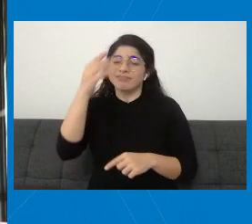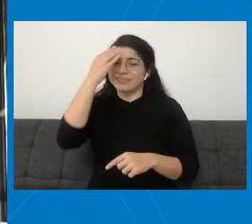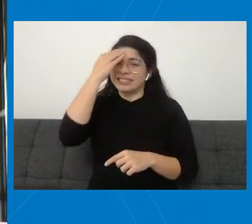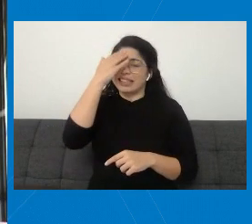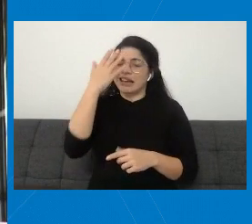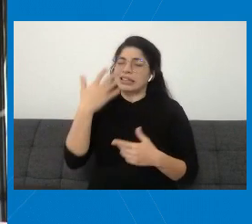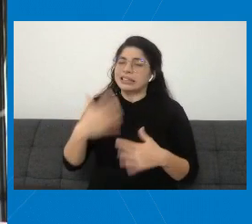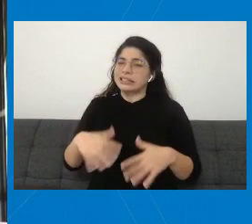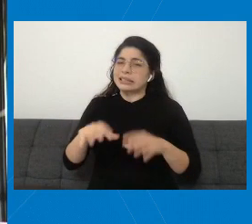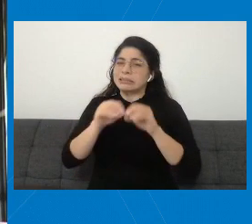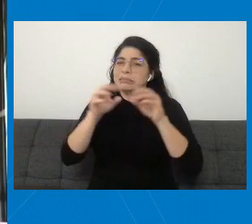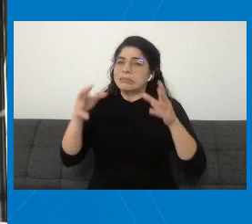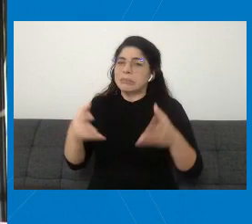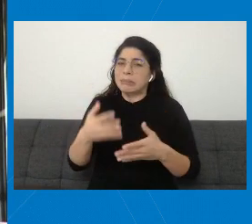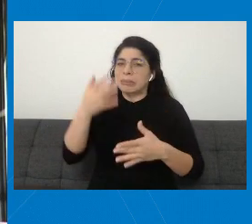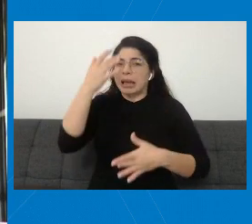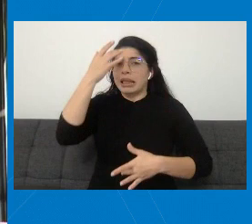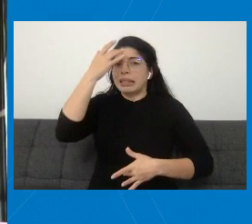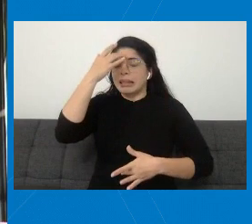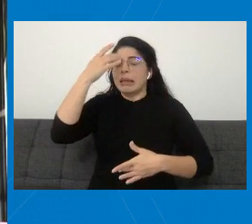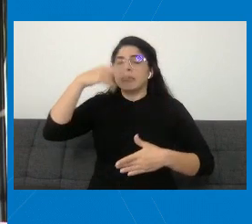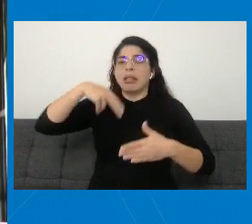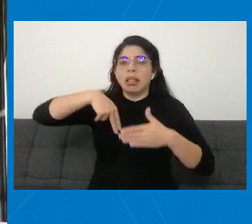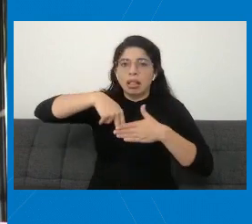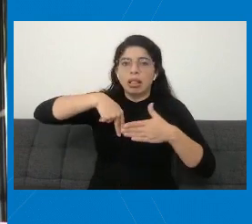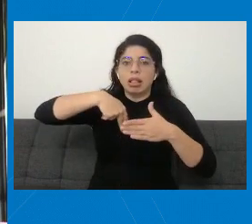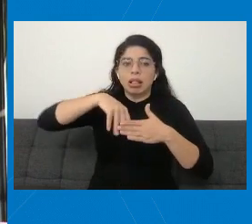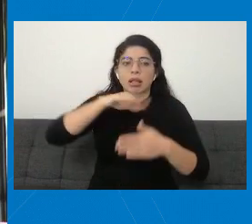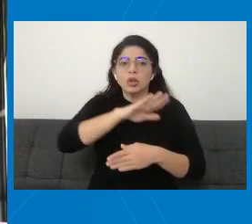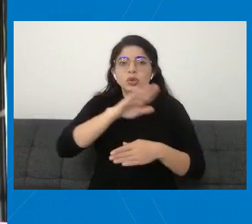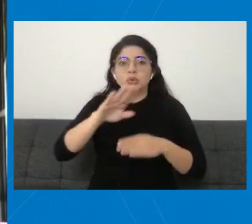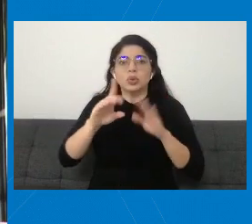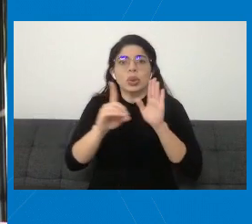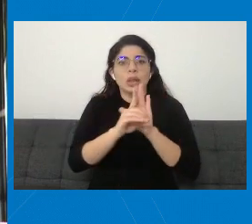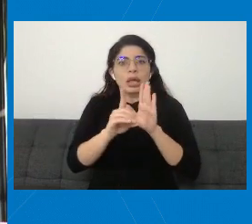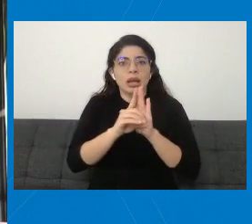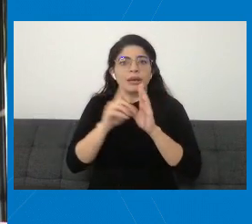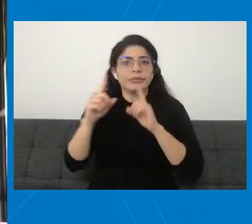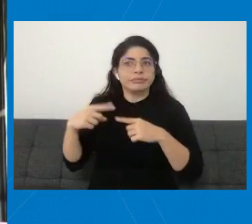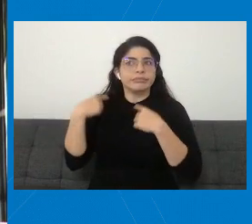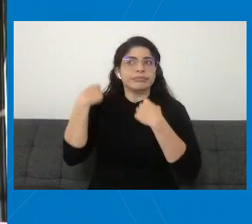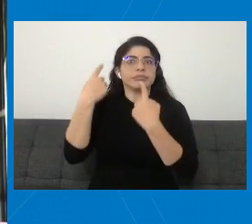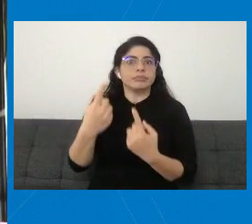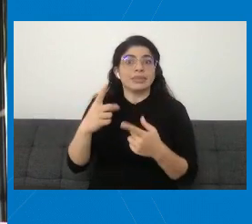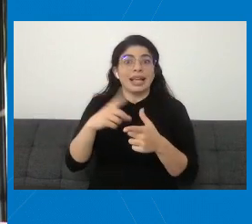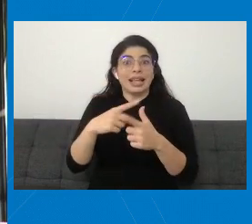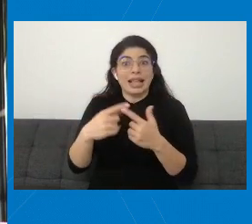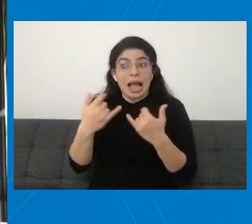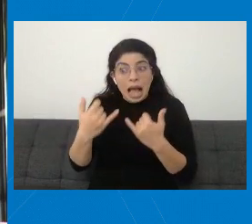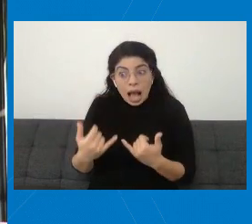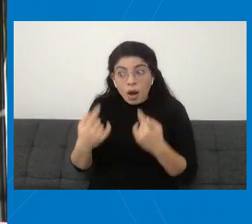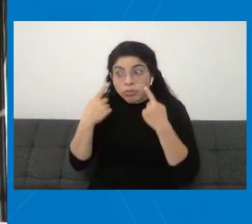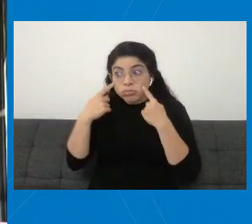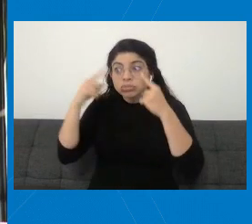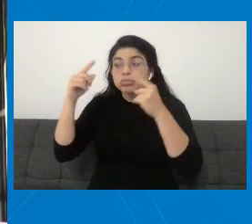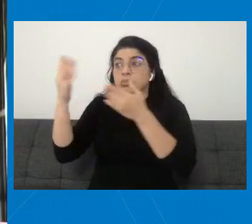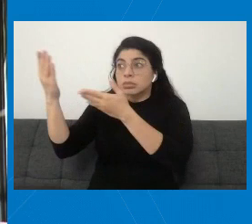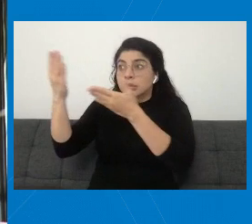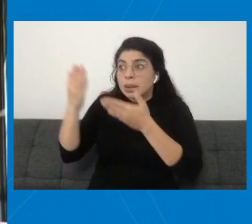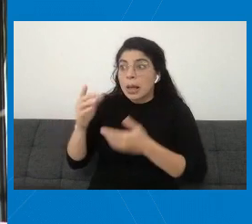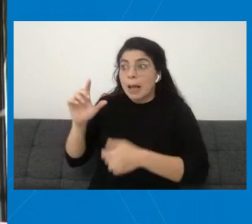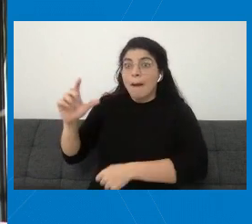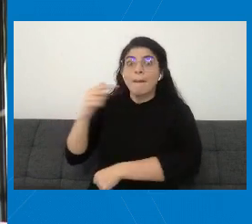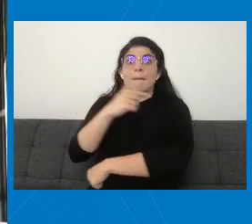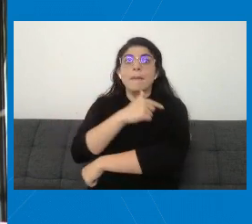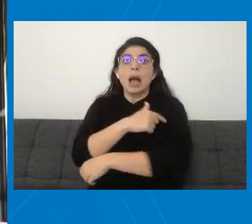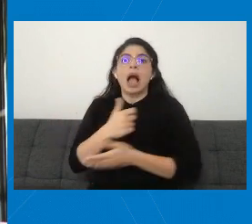evitado este ejercicio de derechos de tal forma que la posibilidad de vacunación nos permite ejercer